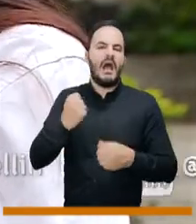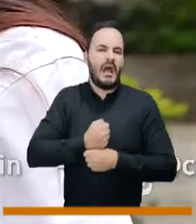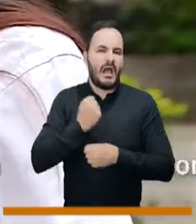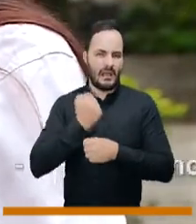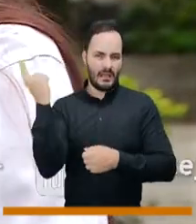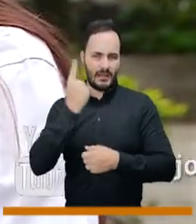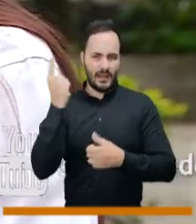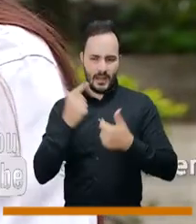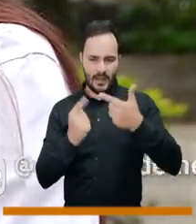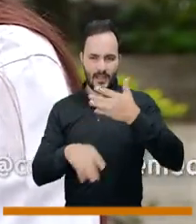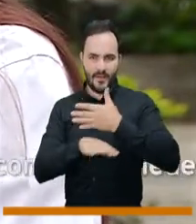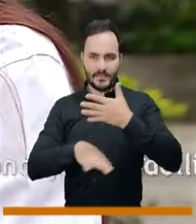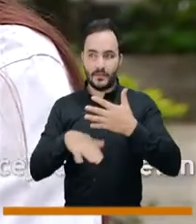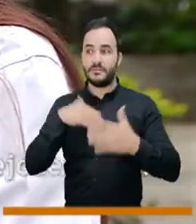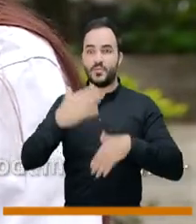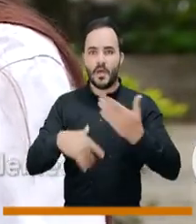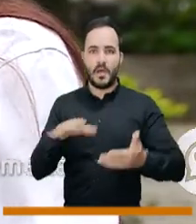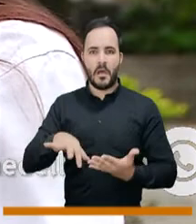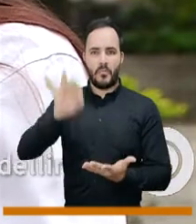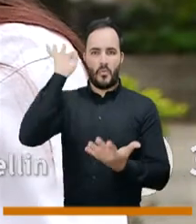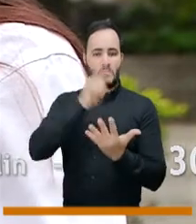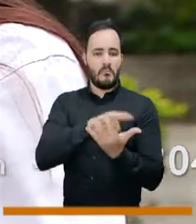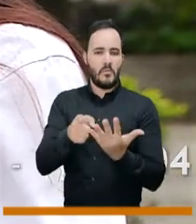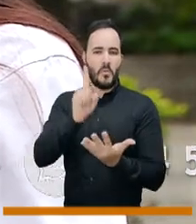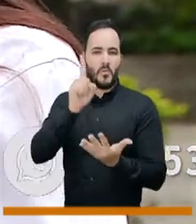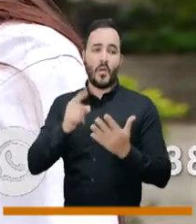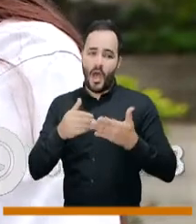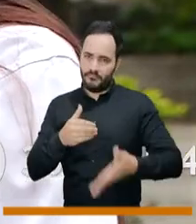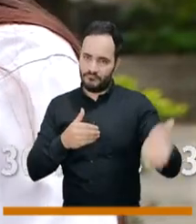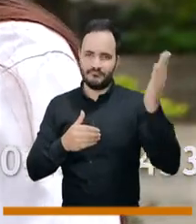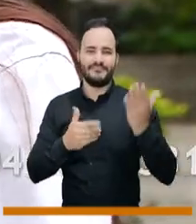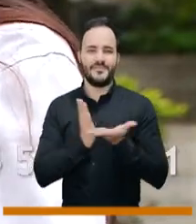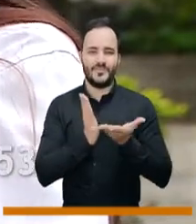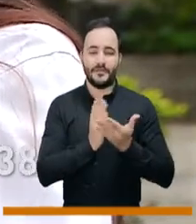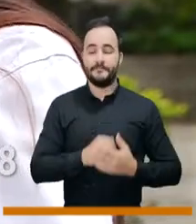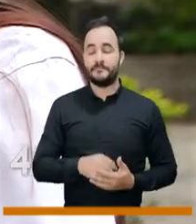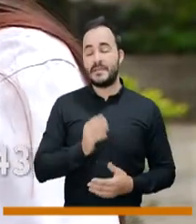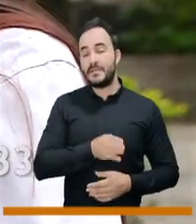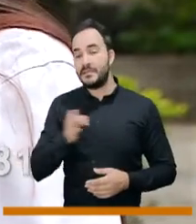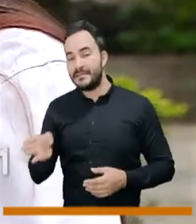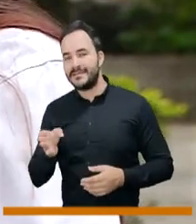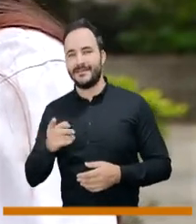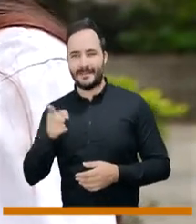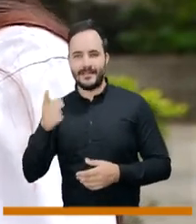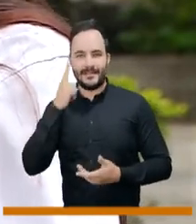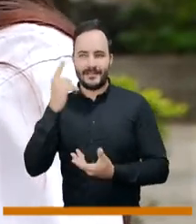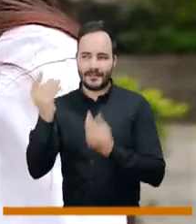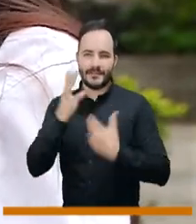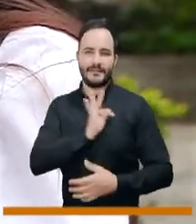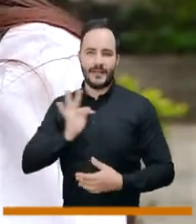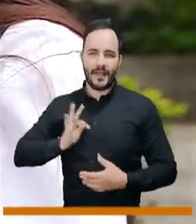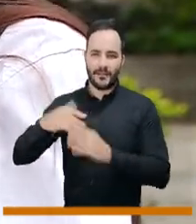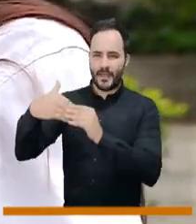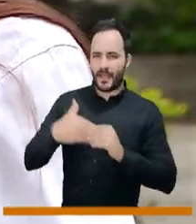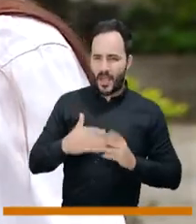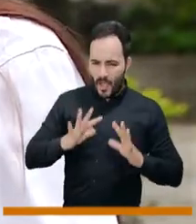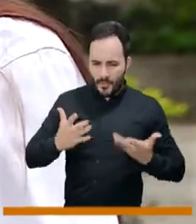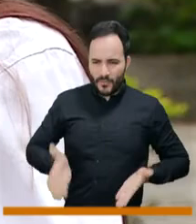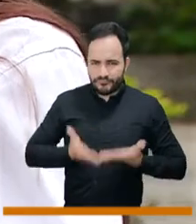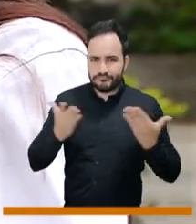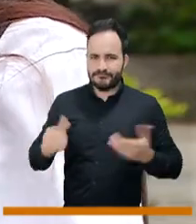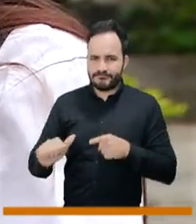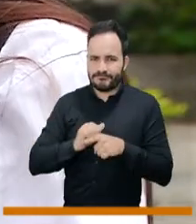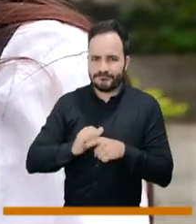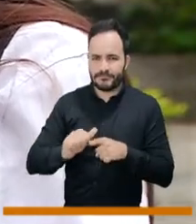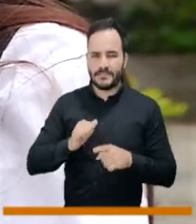habilidad ocupacional para más adelante. Y lo más importante es estar dando ese tratamiento para que puedan manejar la